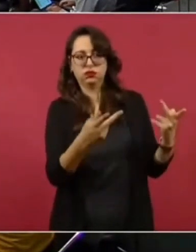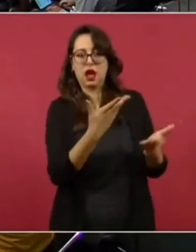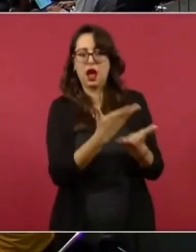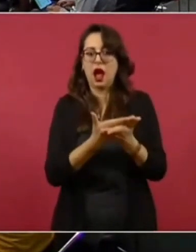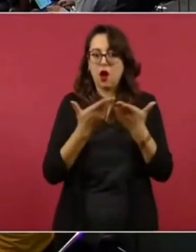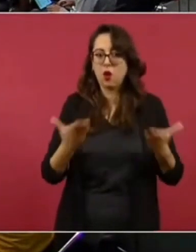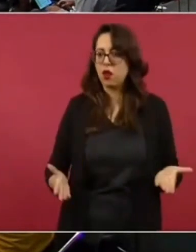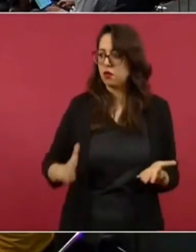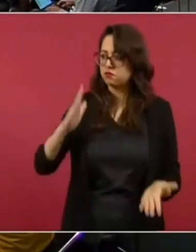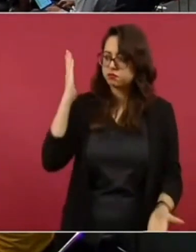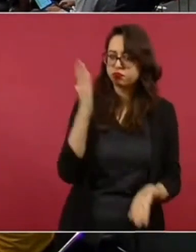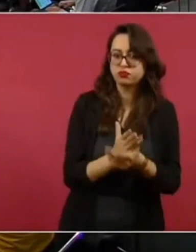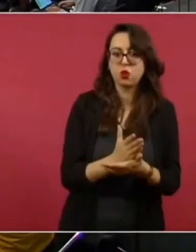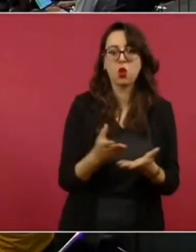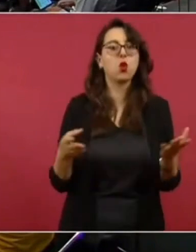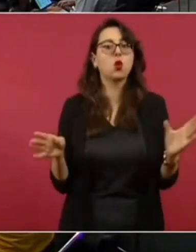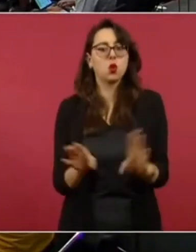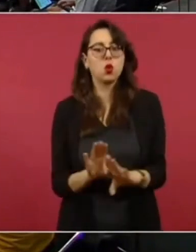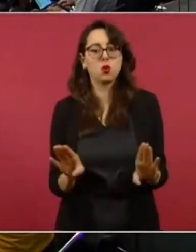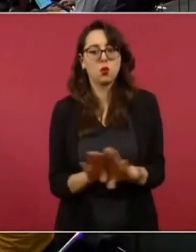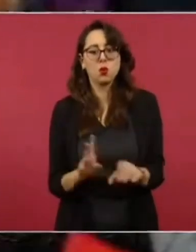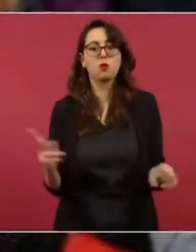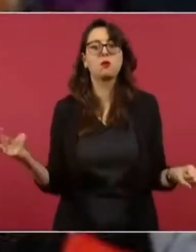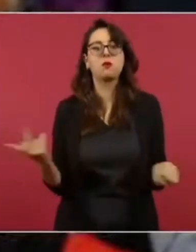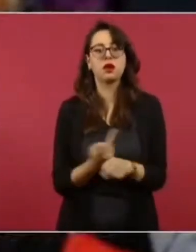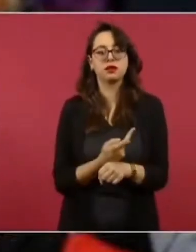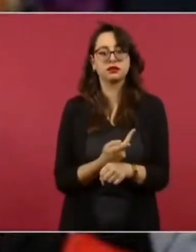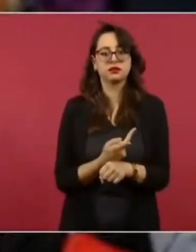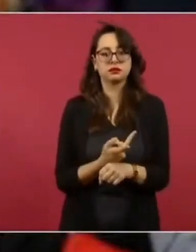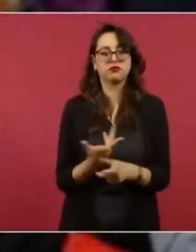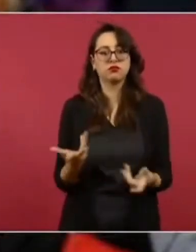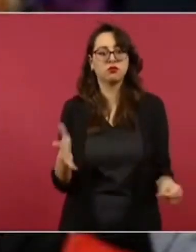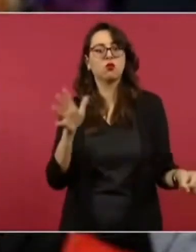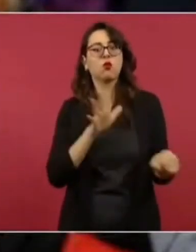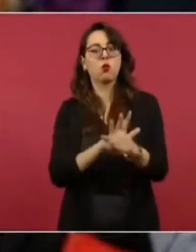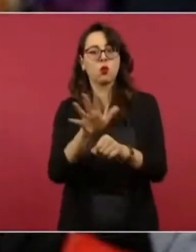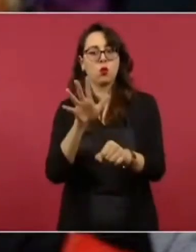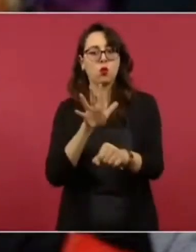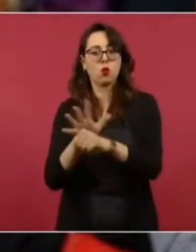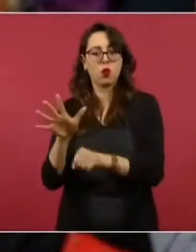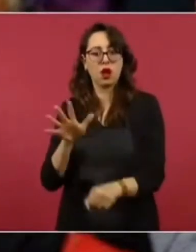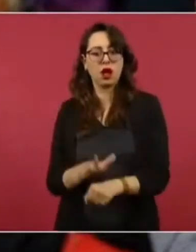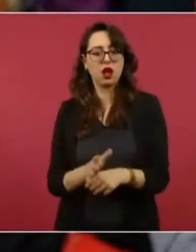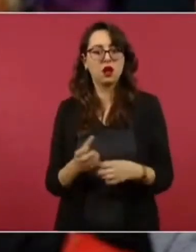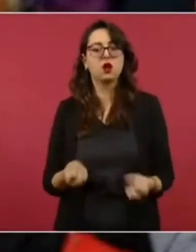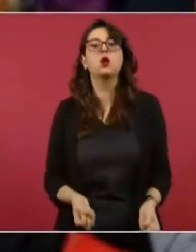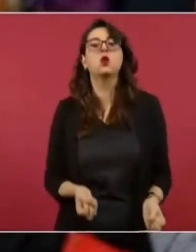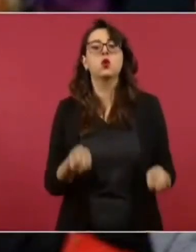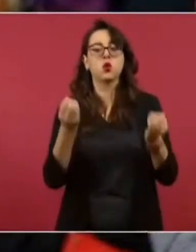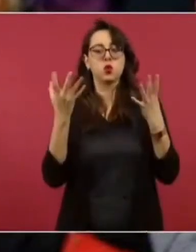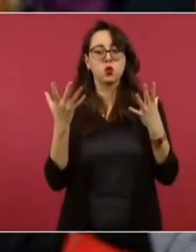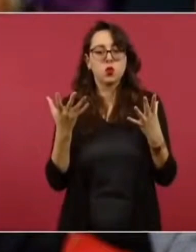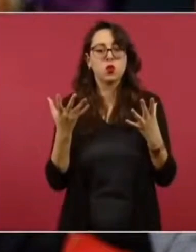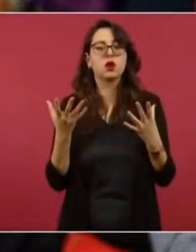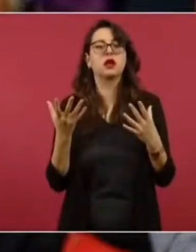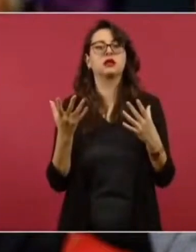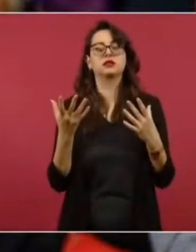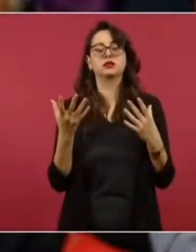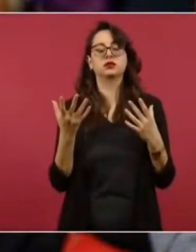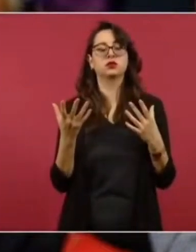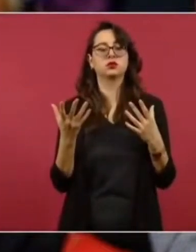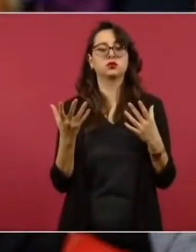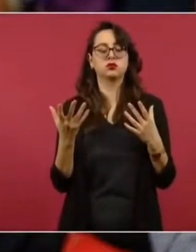nos pueden comentar un poco de las piezas que han ustedes recuperado, cuánto ha sido el monto,